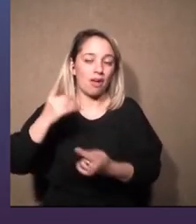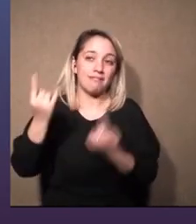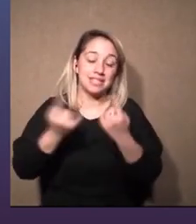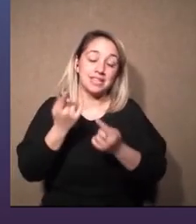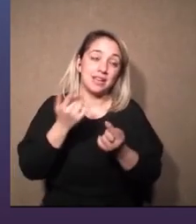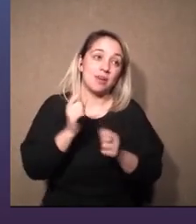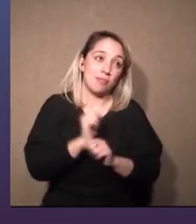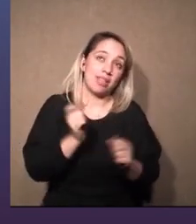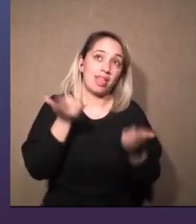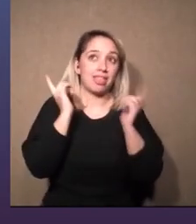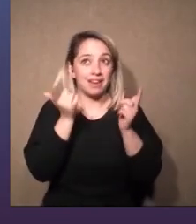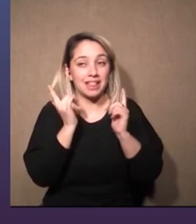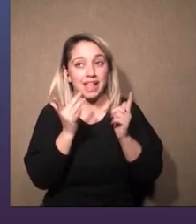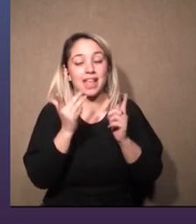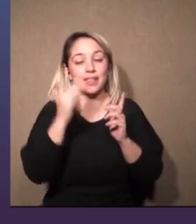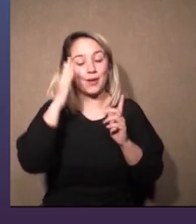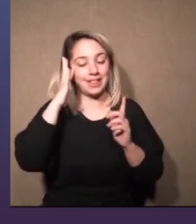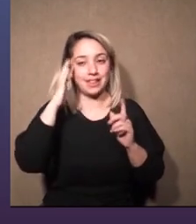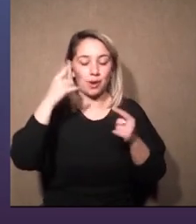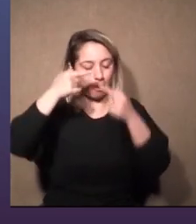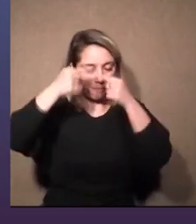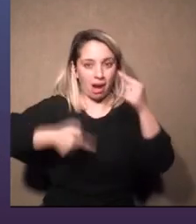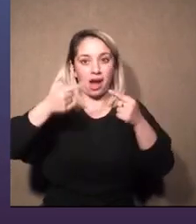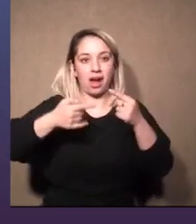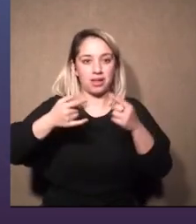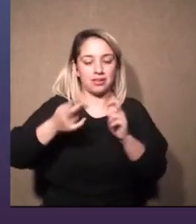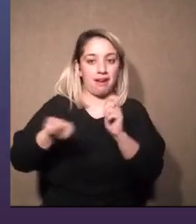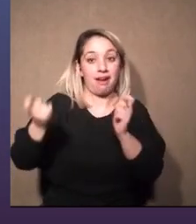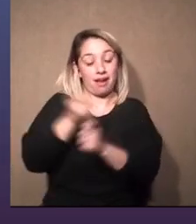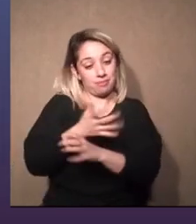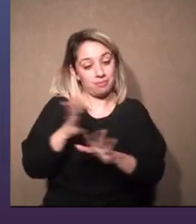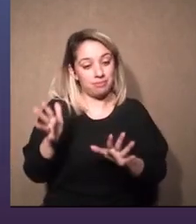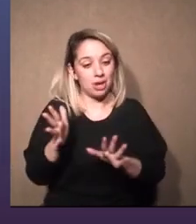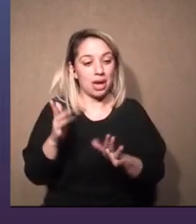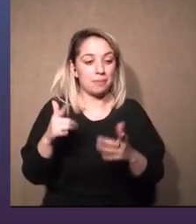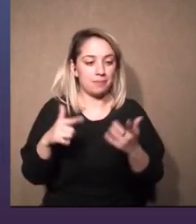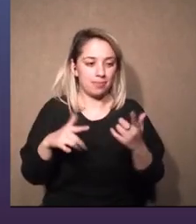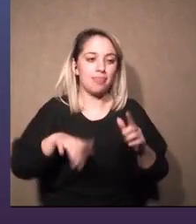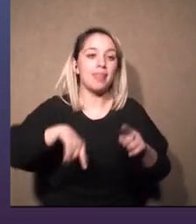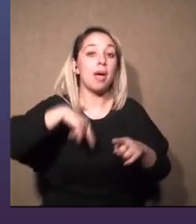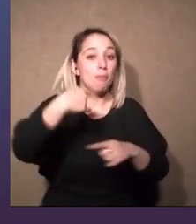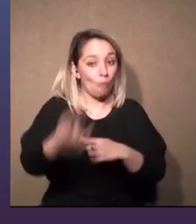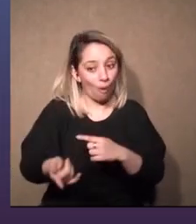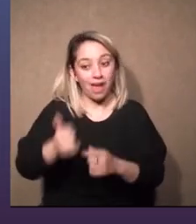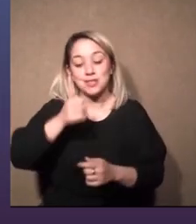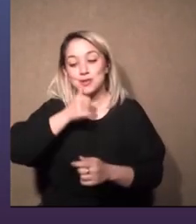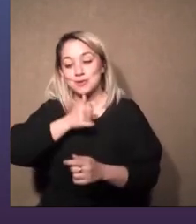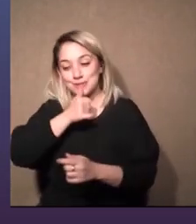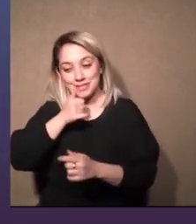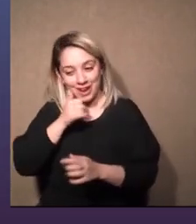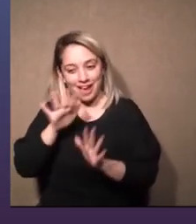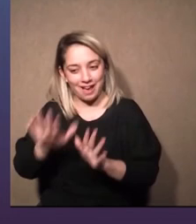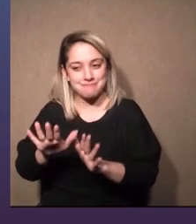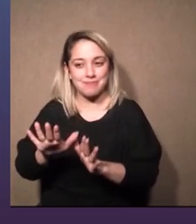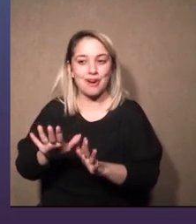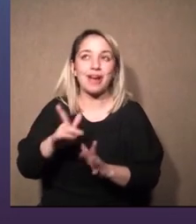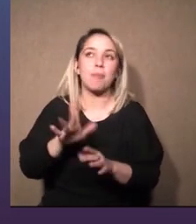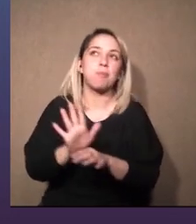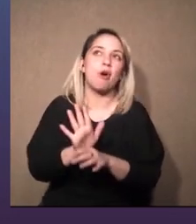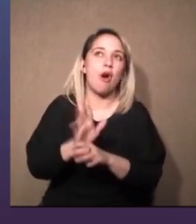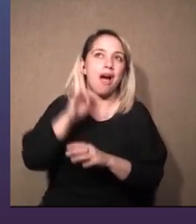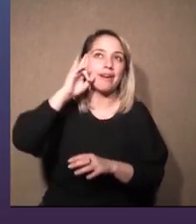divertidos y te cambia un poco la dinámica pero en el momento la verdad que después que pasó ¿no? claro después que pasó las